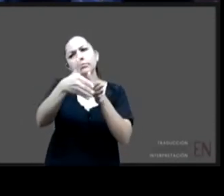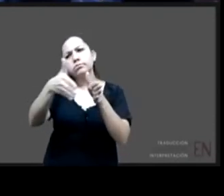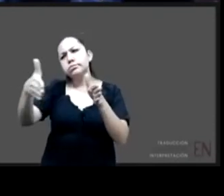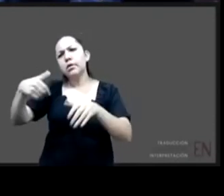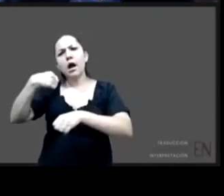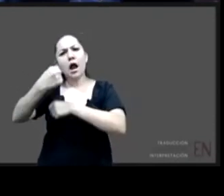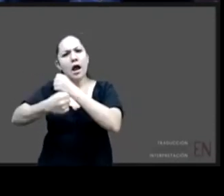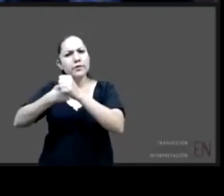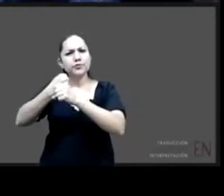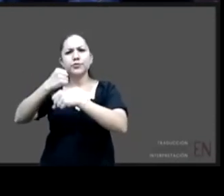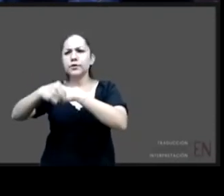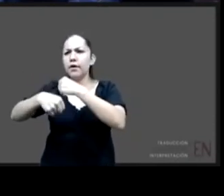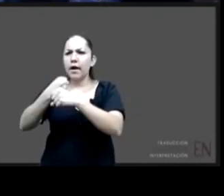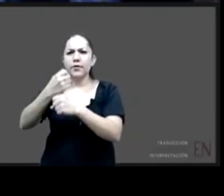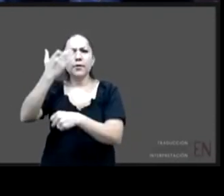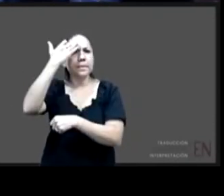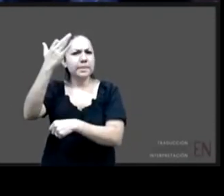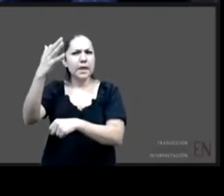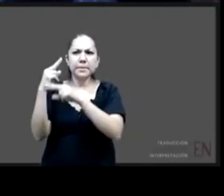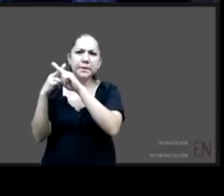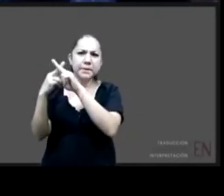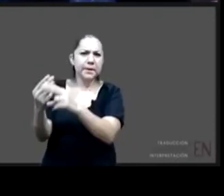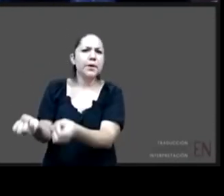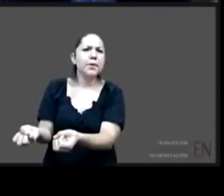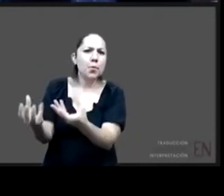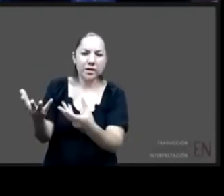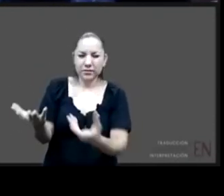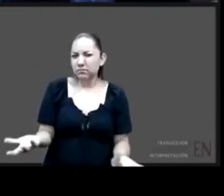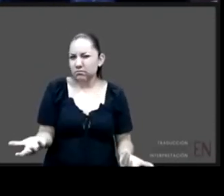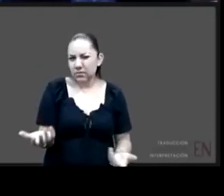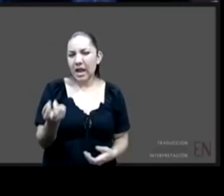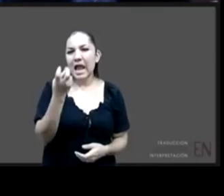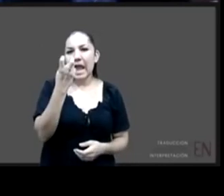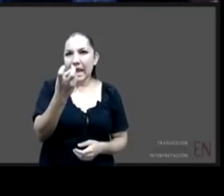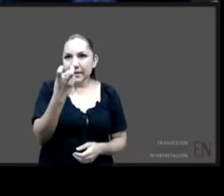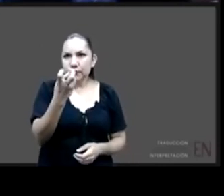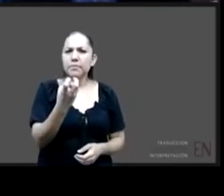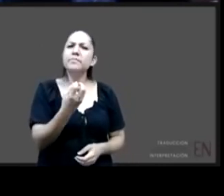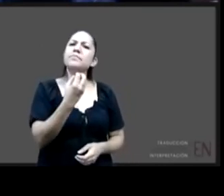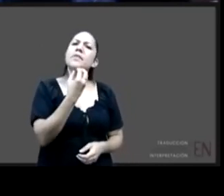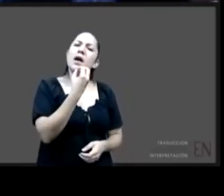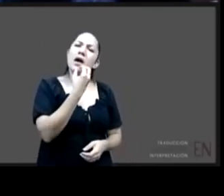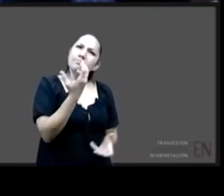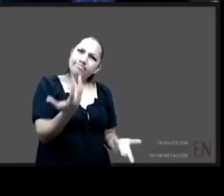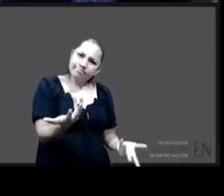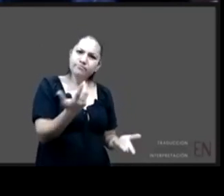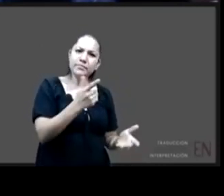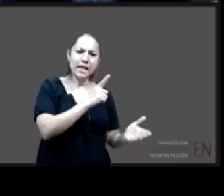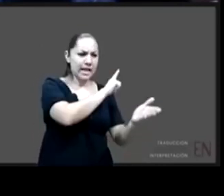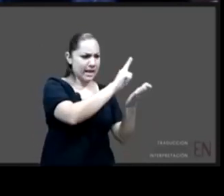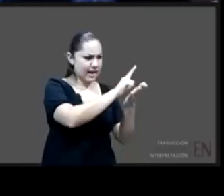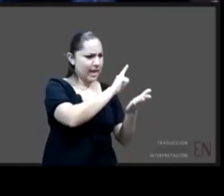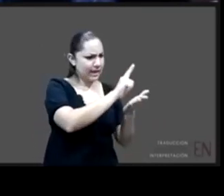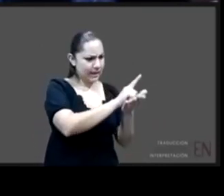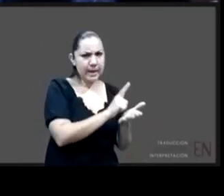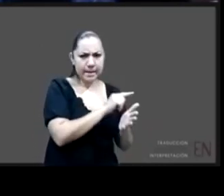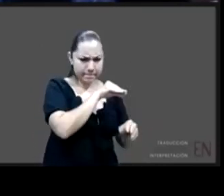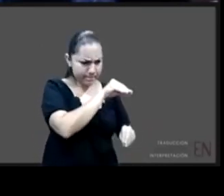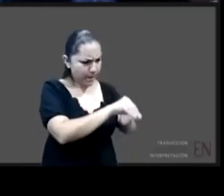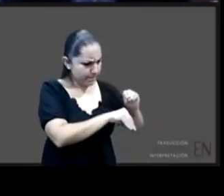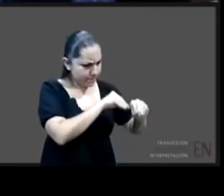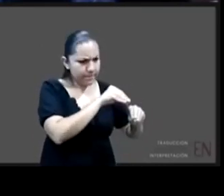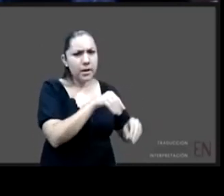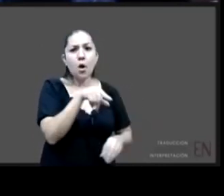toda esta información aunque hay avances importantes en la construcción de este censo nacional o de este